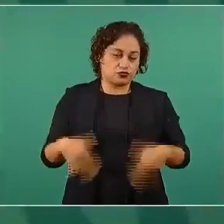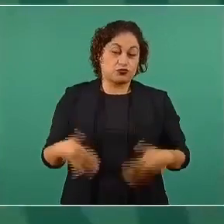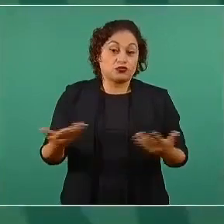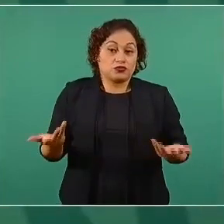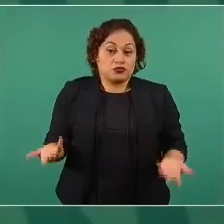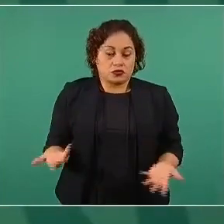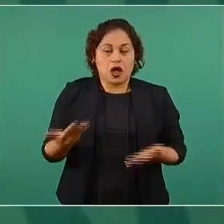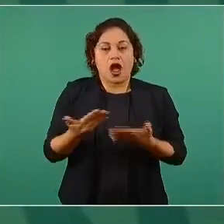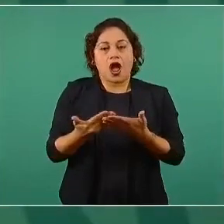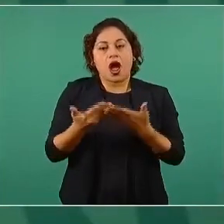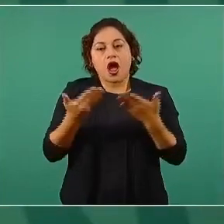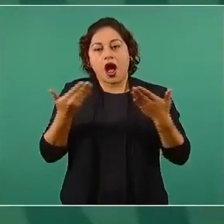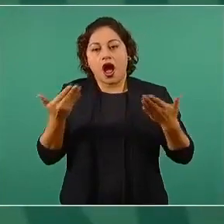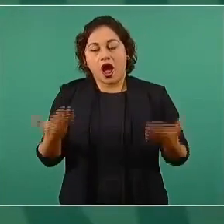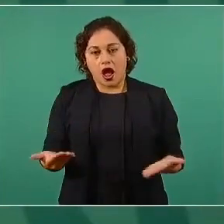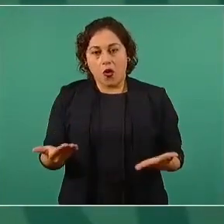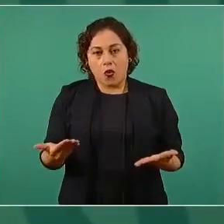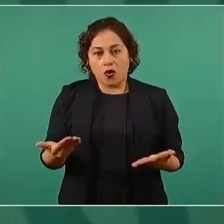este